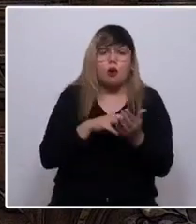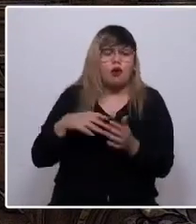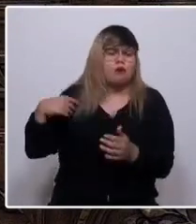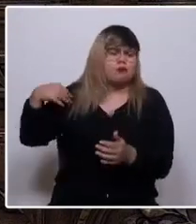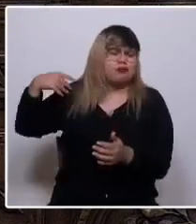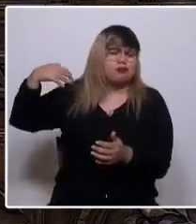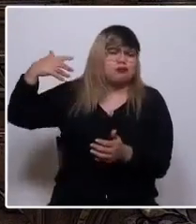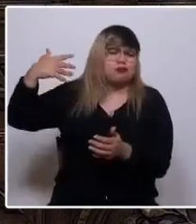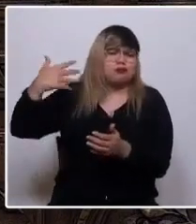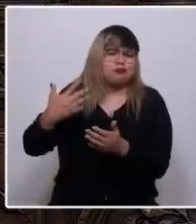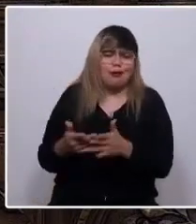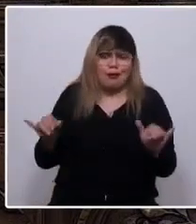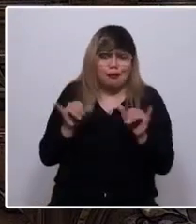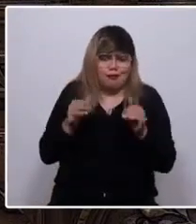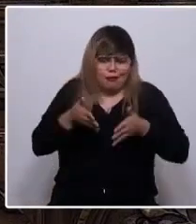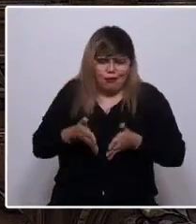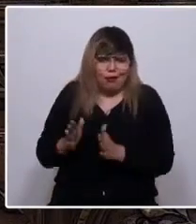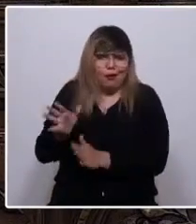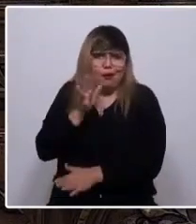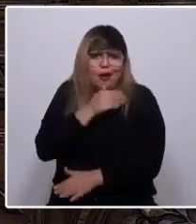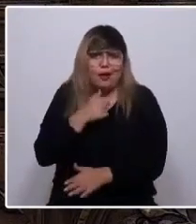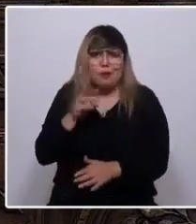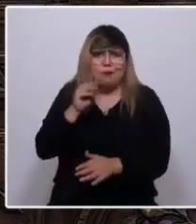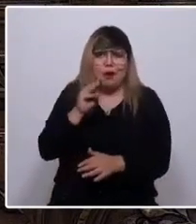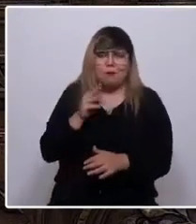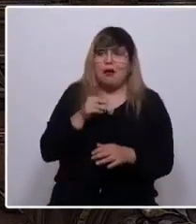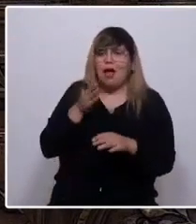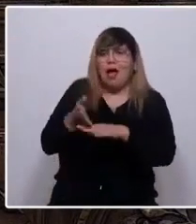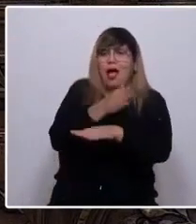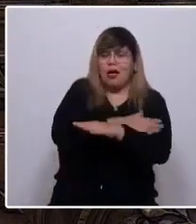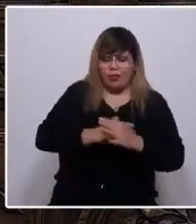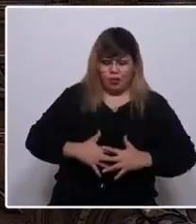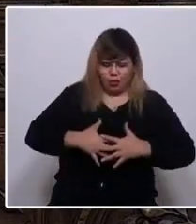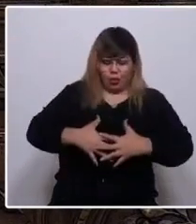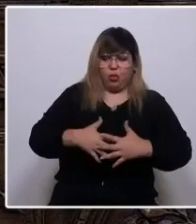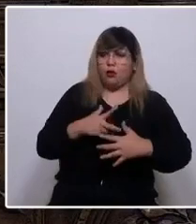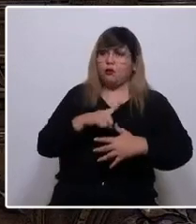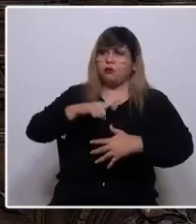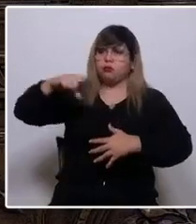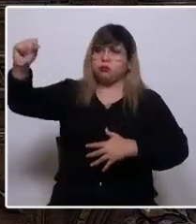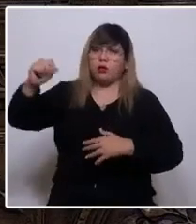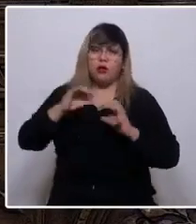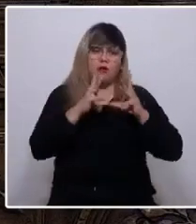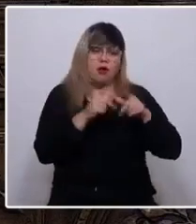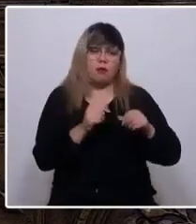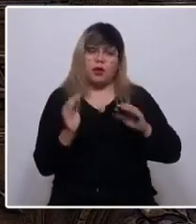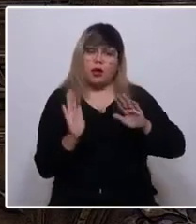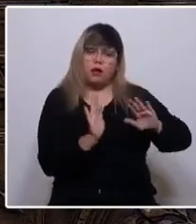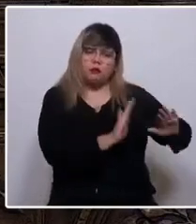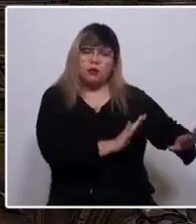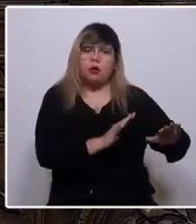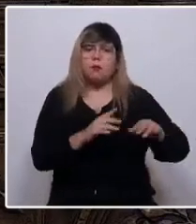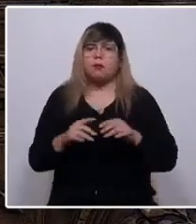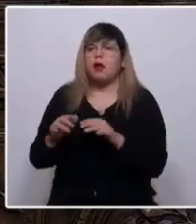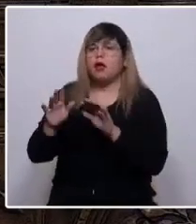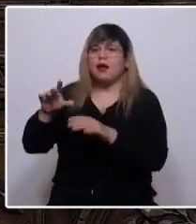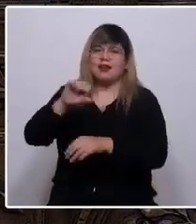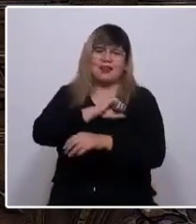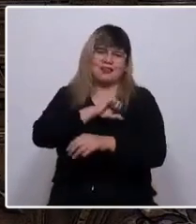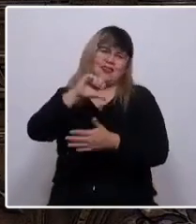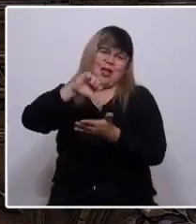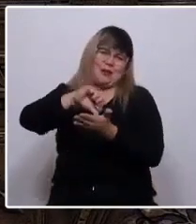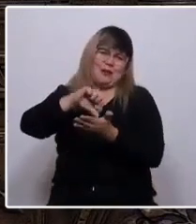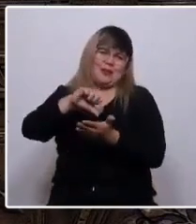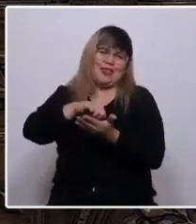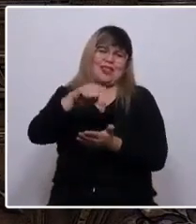no nace un bebé y sus madres deben salir semanas antes del parto, dejando a sus familias atrás para esperar en la capital regional